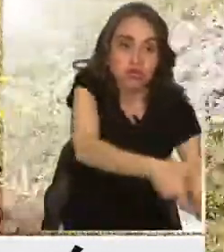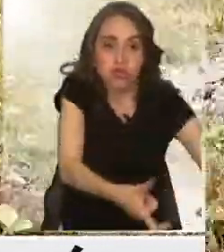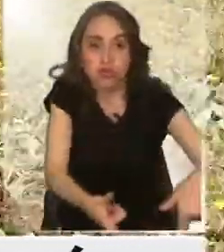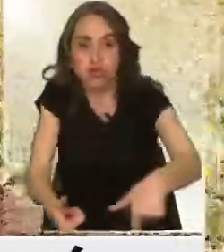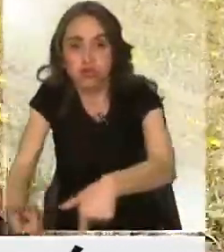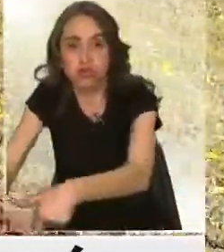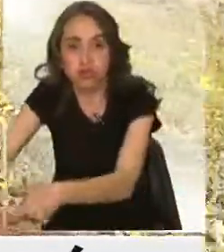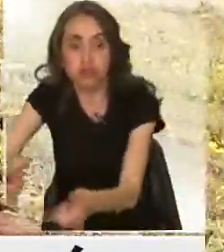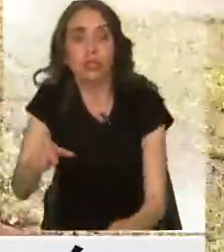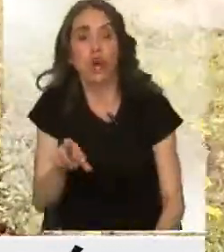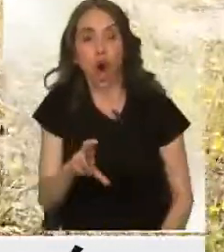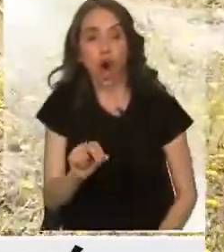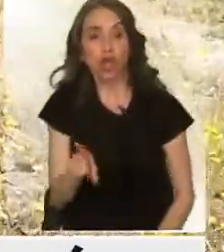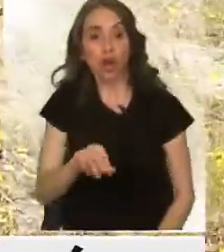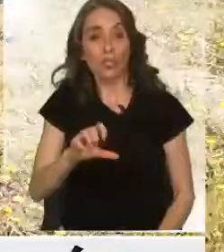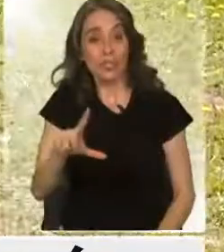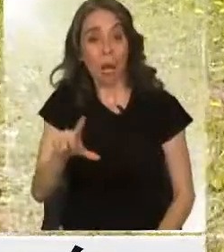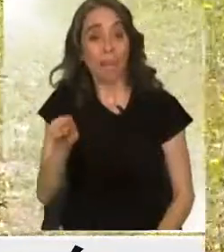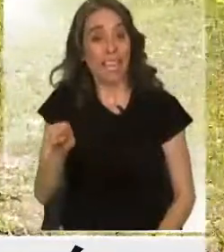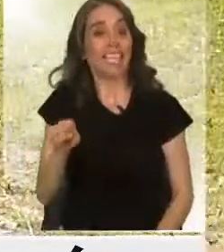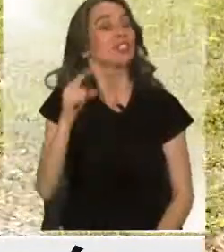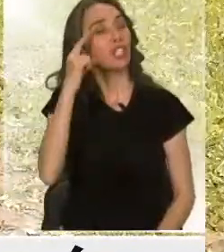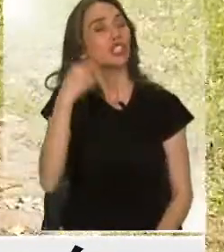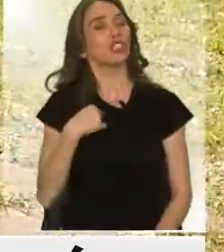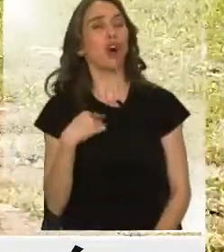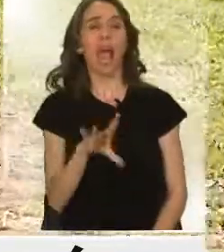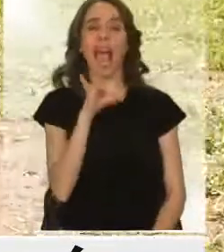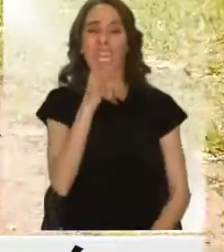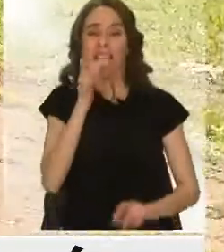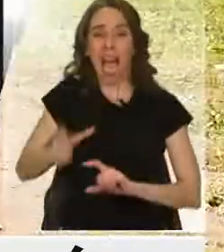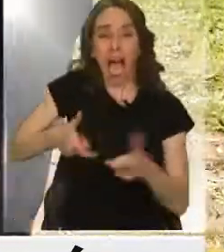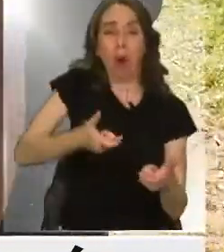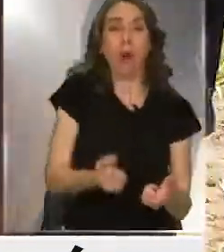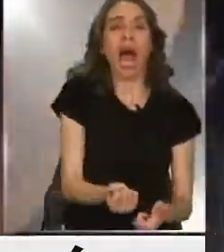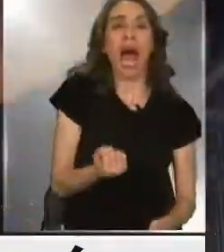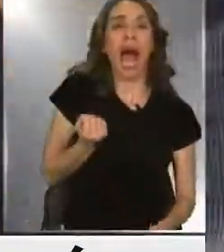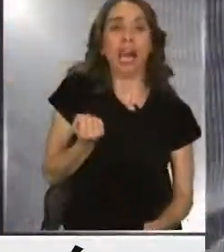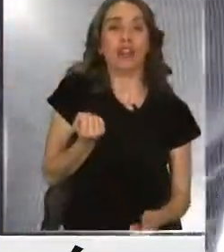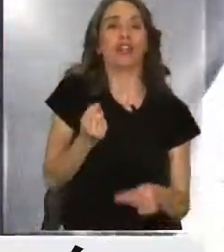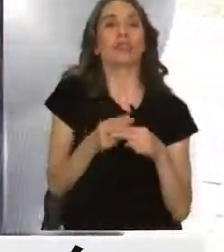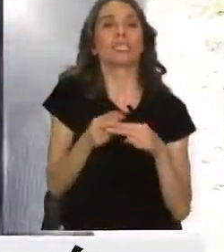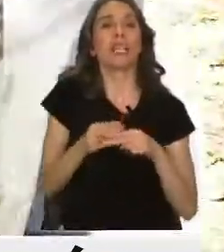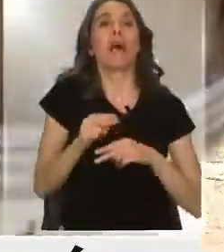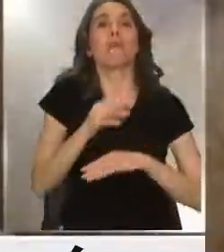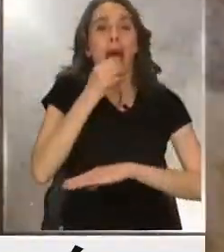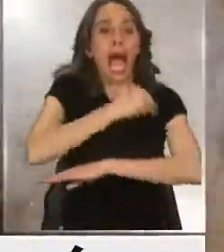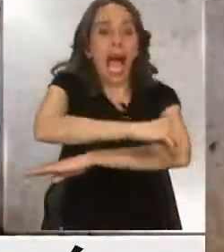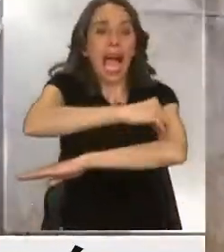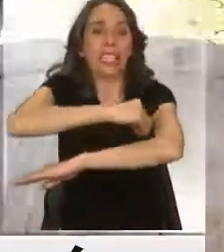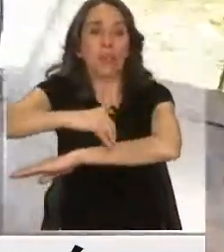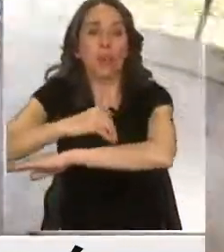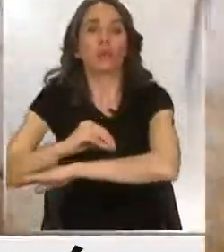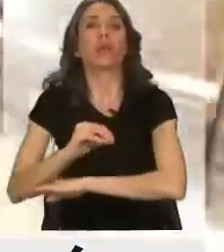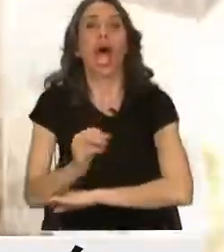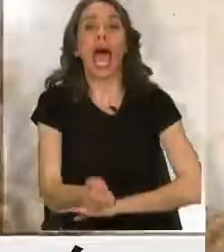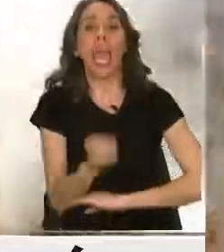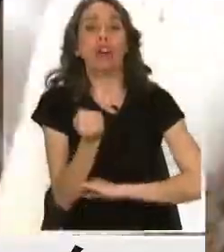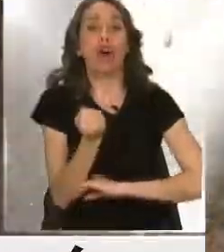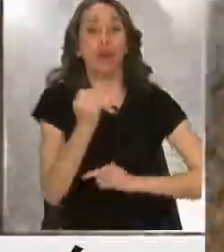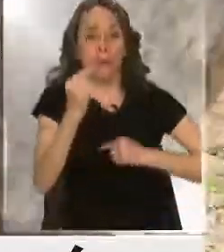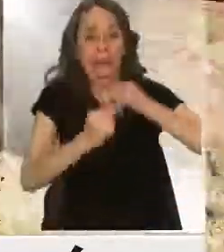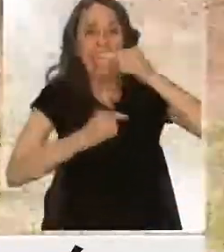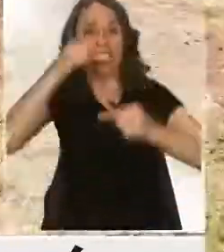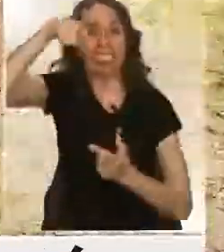Para Rosamel, esto no es una opción. No eligió la economía circular para cuidar el planeta. Puede que sí lo piense.